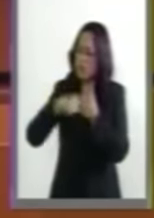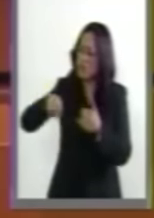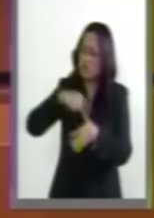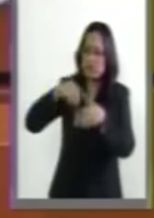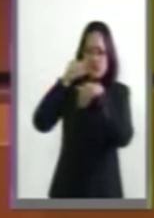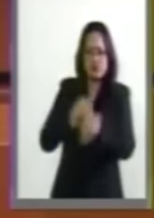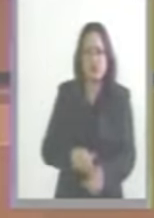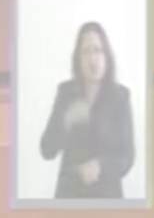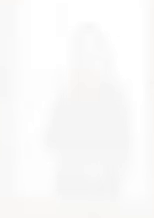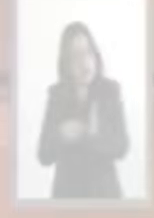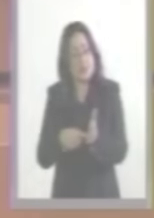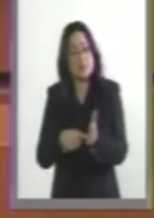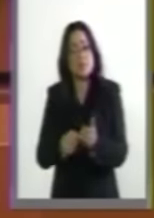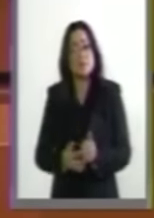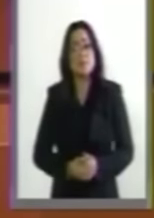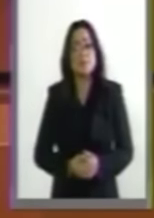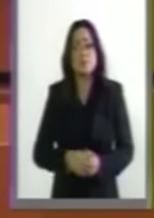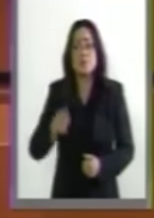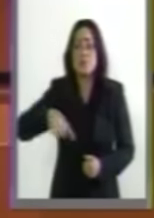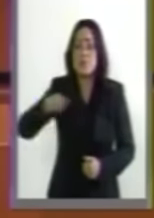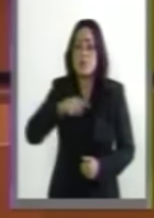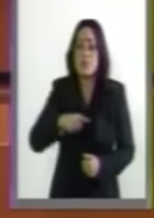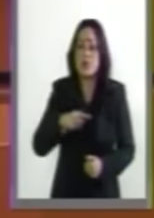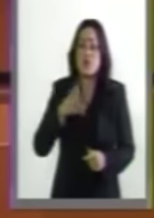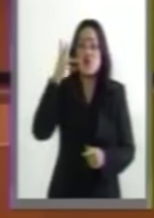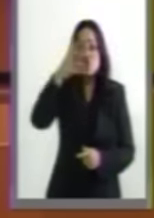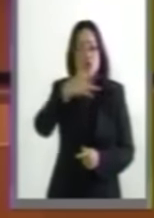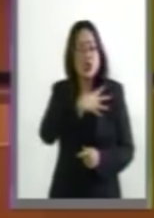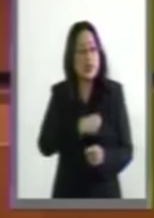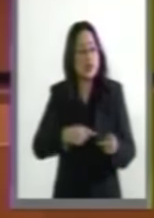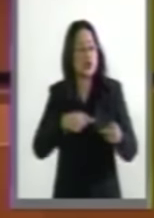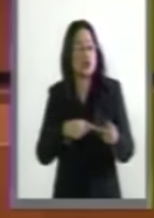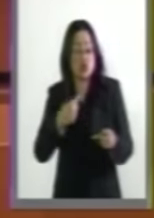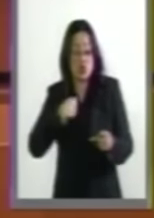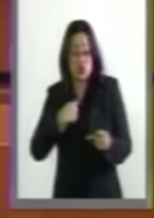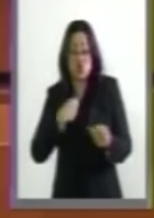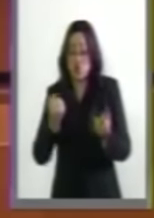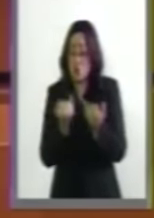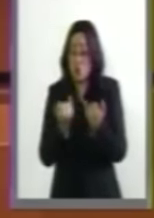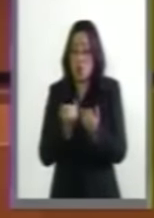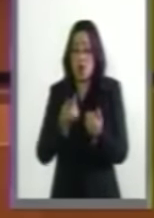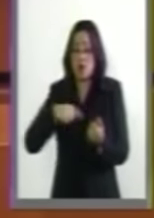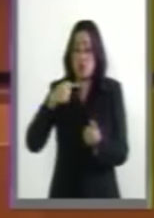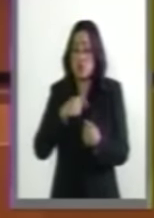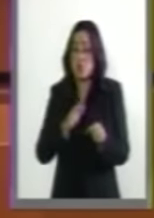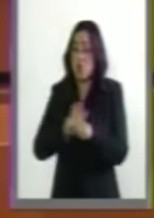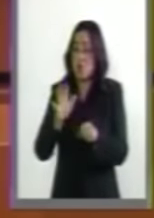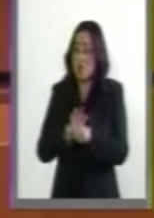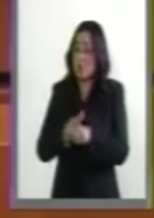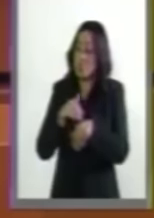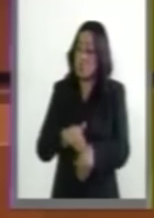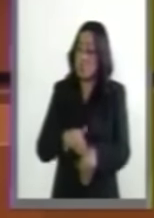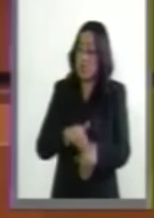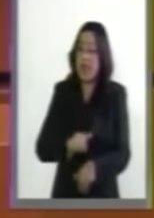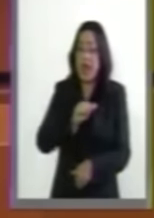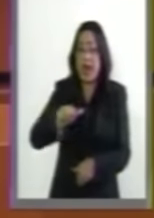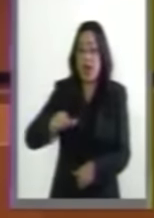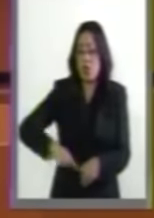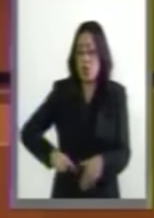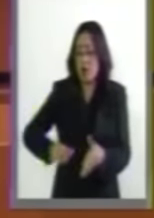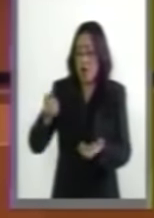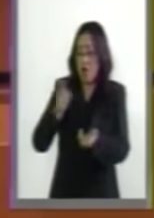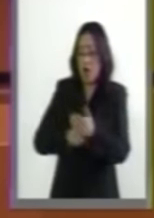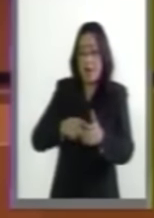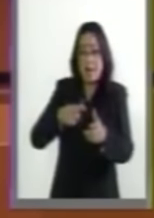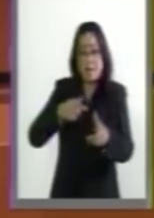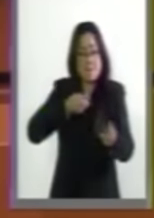impulsando todo esto. Y nuestros hijos, y nosotros mismos, vamos a vivir bajo un régimen militar. ¿Qué